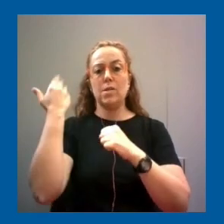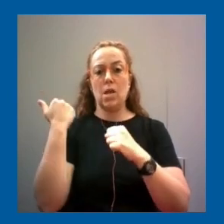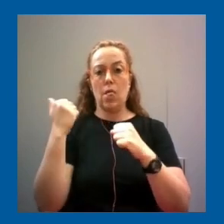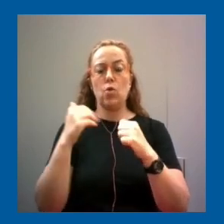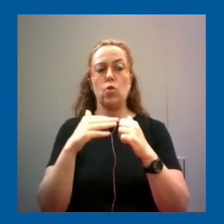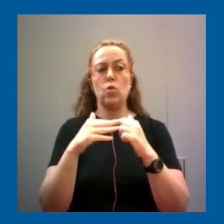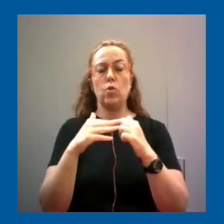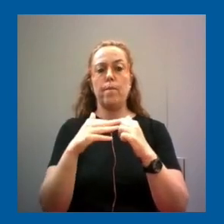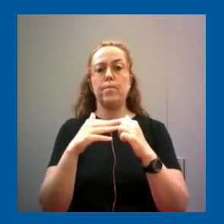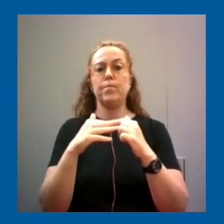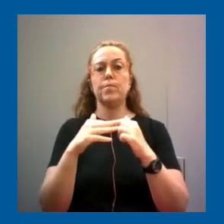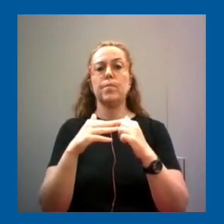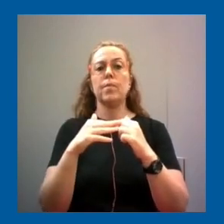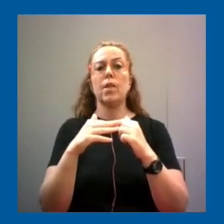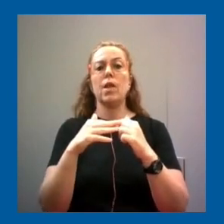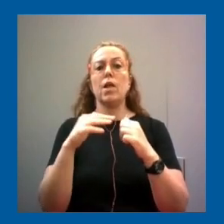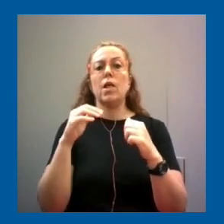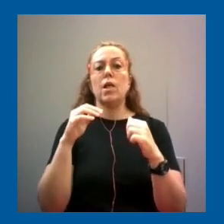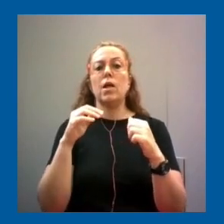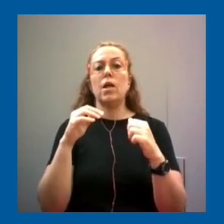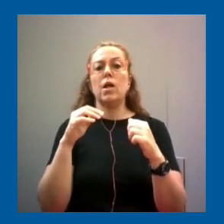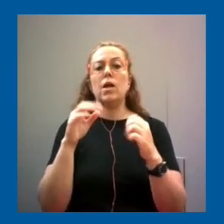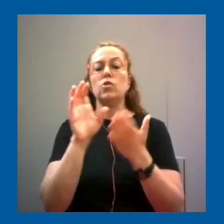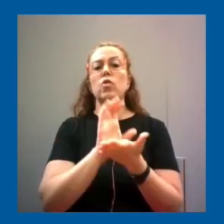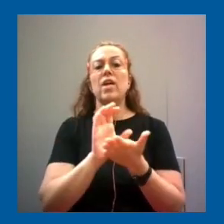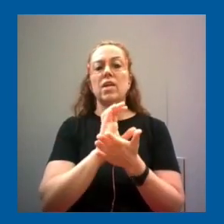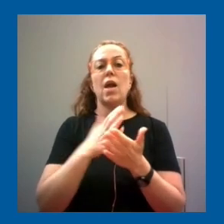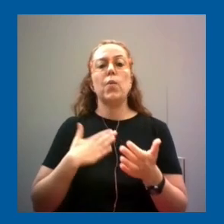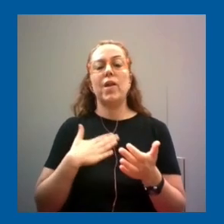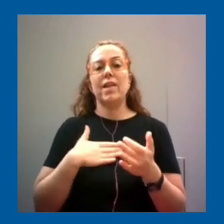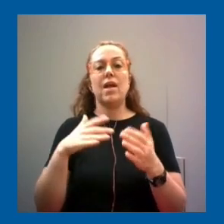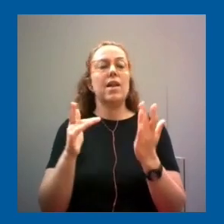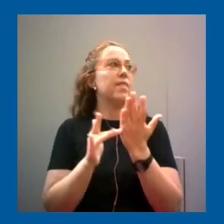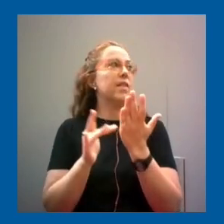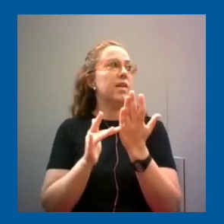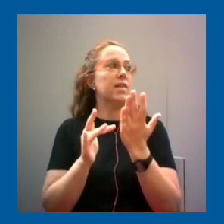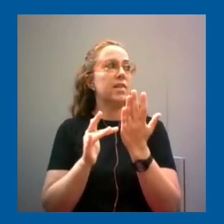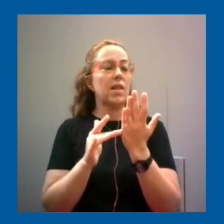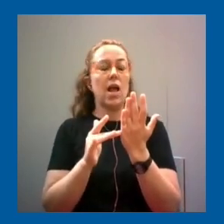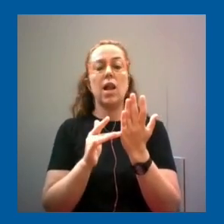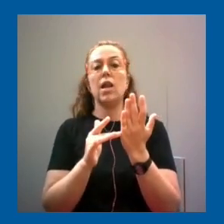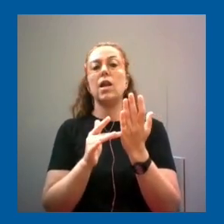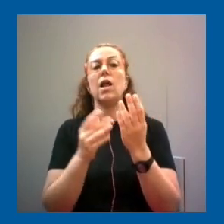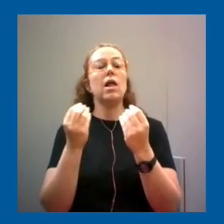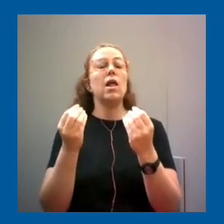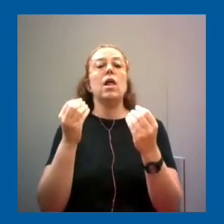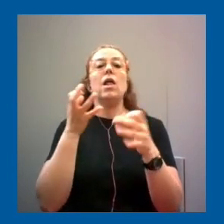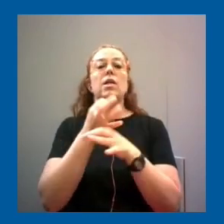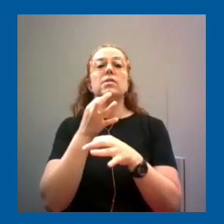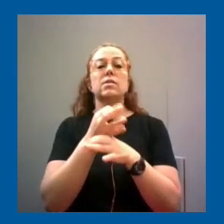el área de ciudadanía y bienestar digital, que es la cartografía para los docentes de ciudadanía digital,